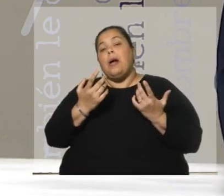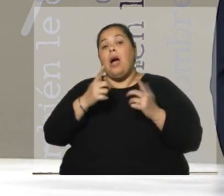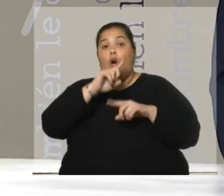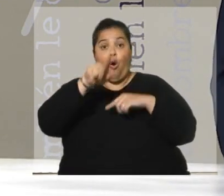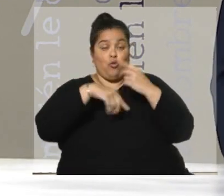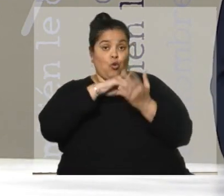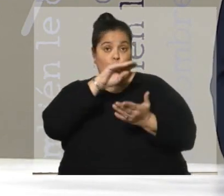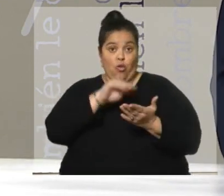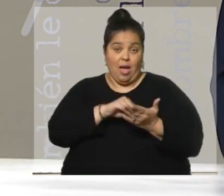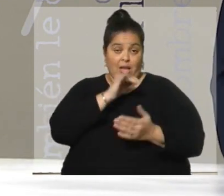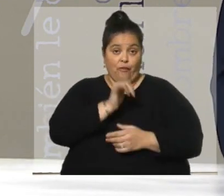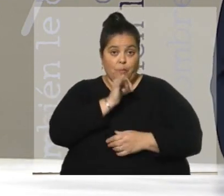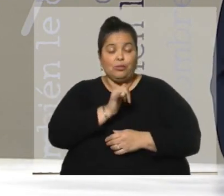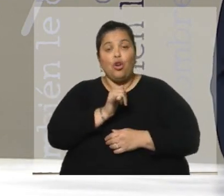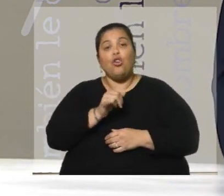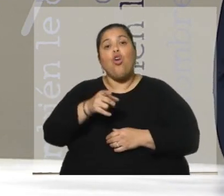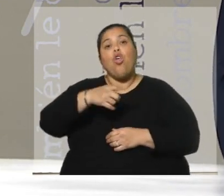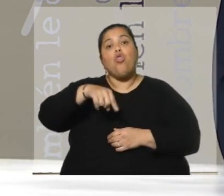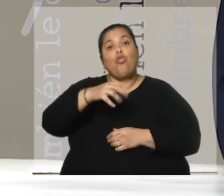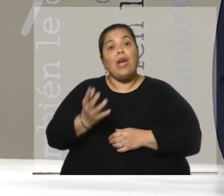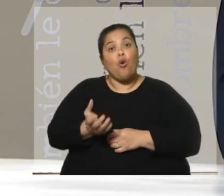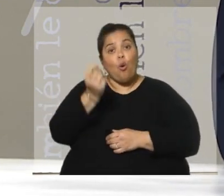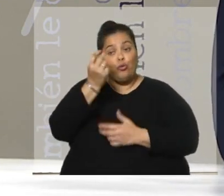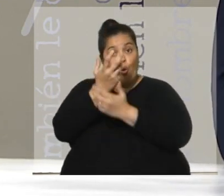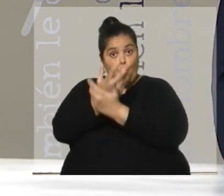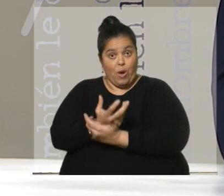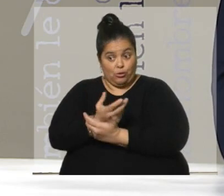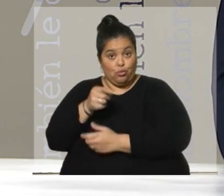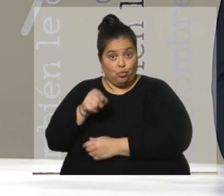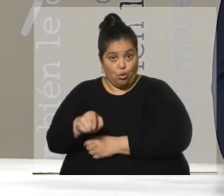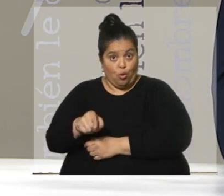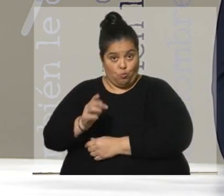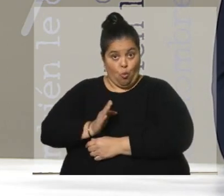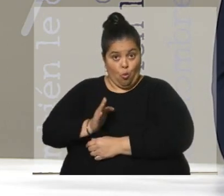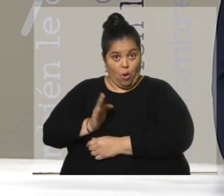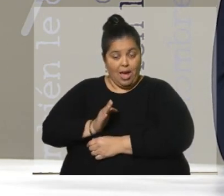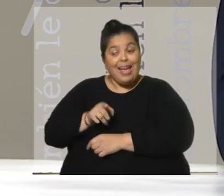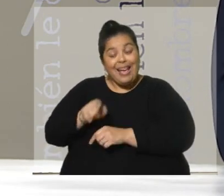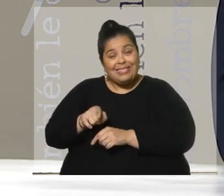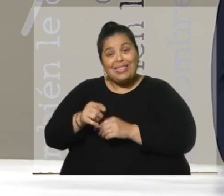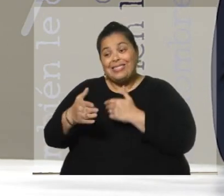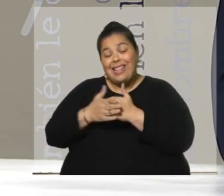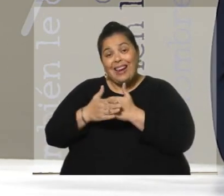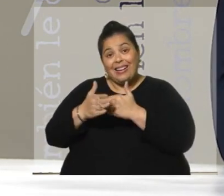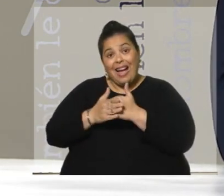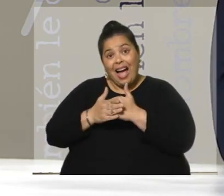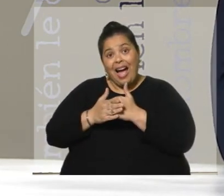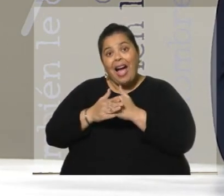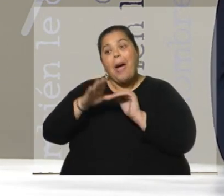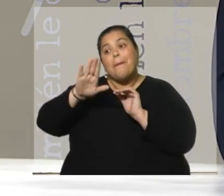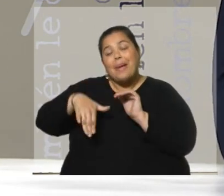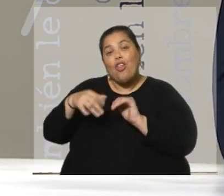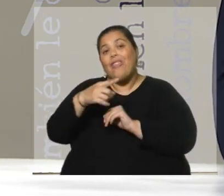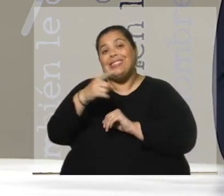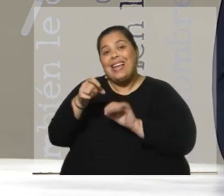el lugar donde apareció esta tumba de estos últimos días está a menos de 100 metros del lugar que habían